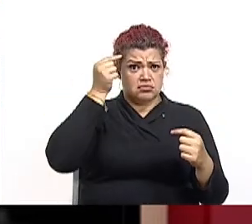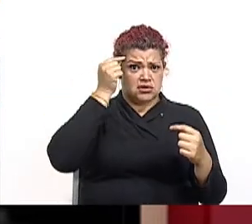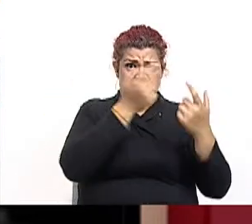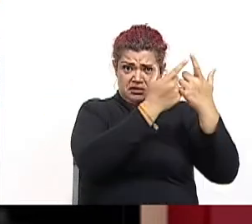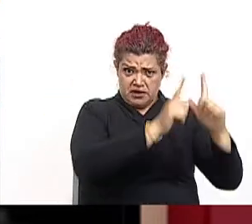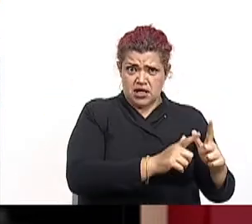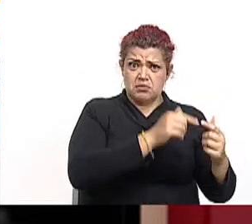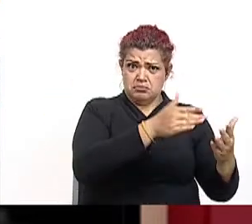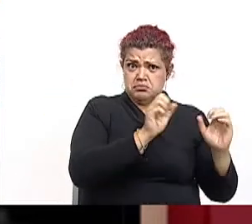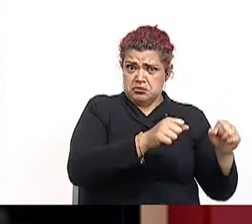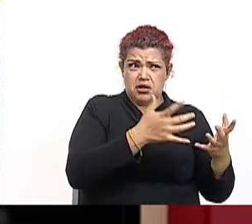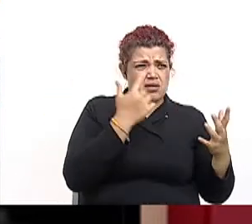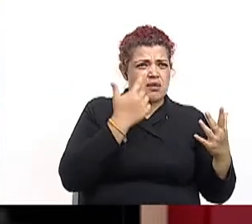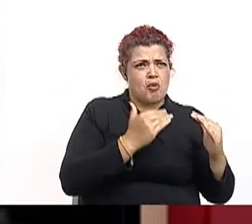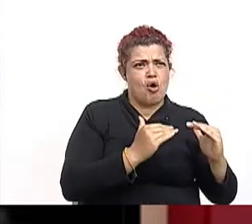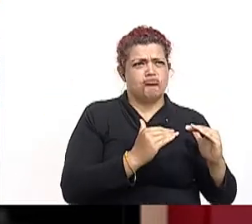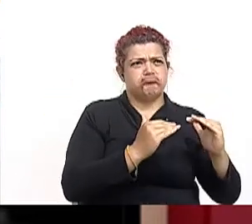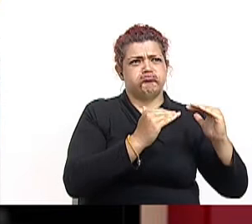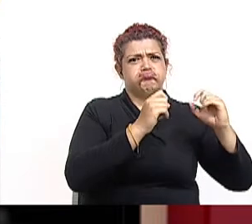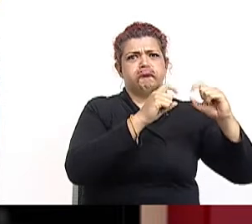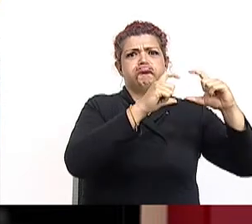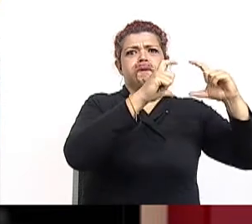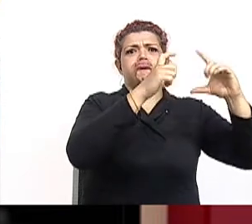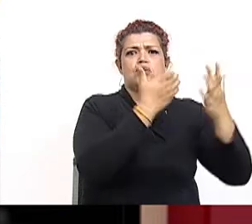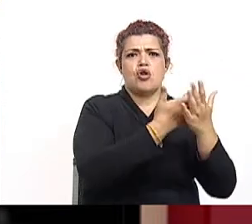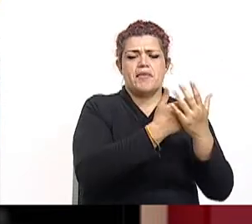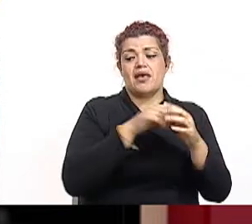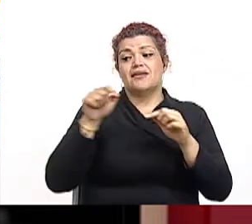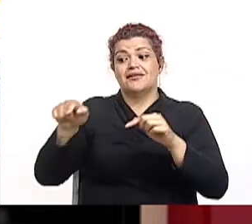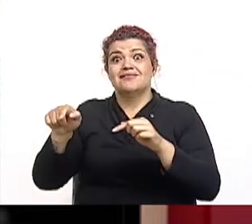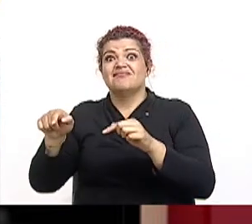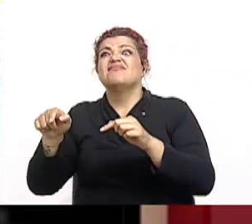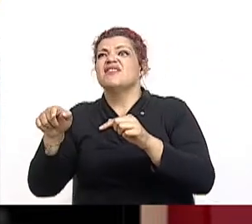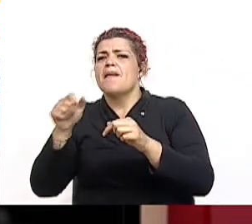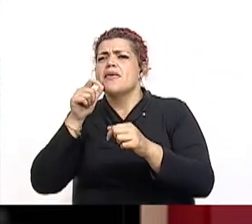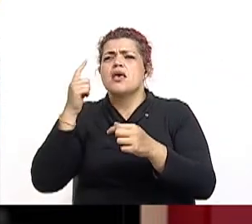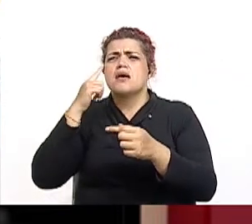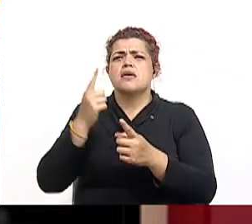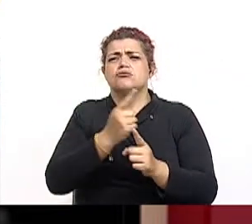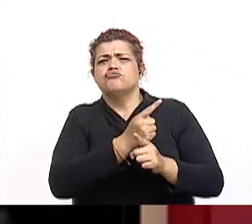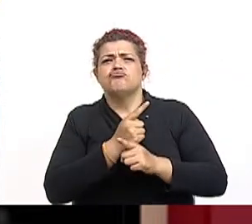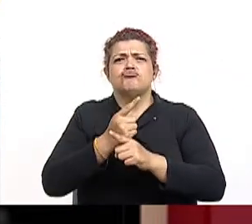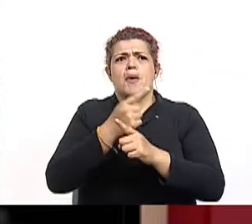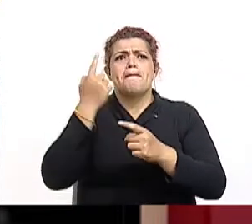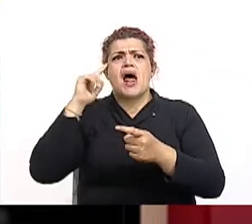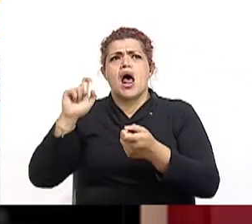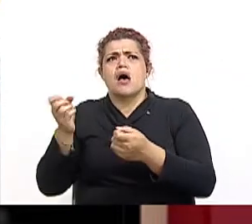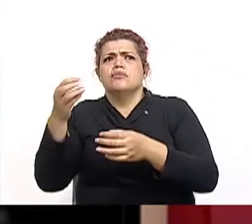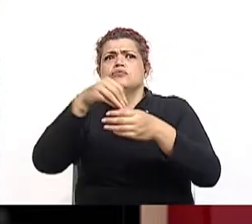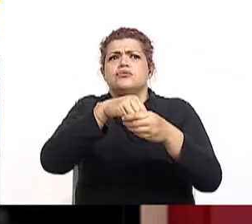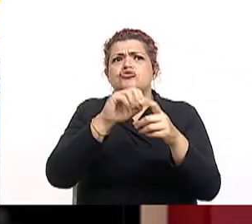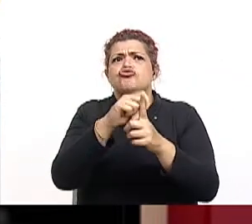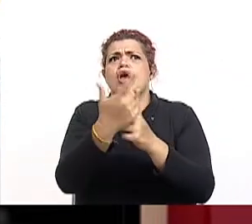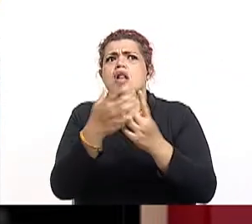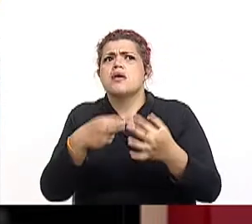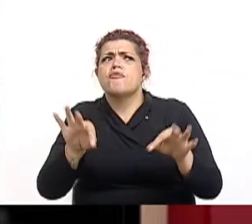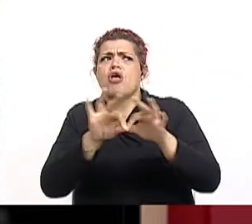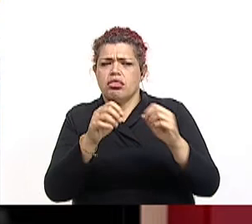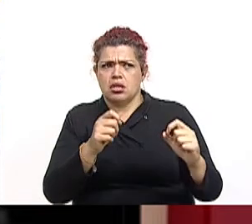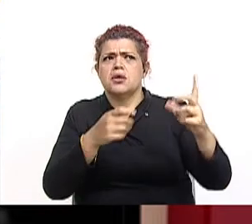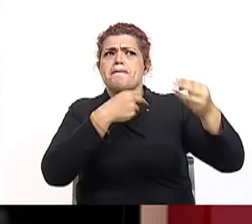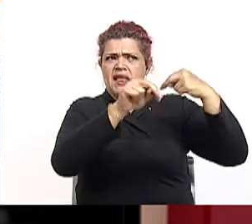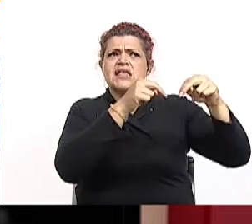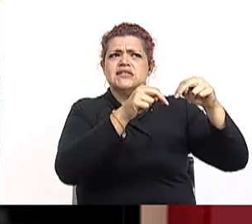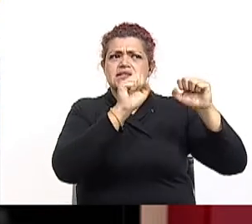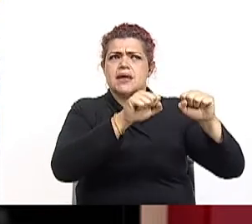procurando el crecimiento económico y el Estado reformista procurando también darle un contenido social a ese Estado. Qué